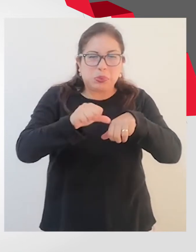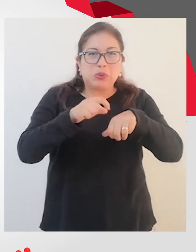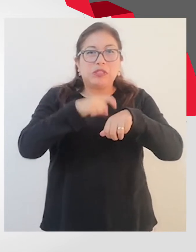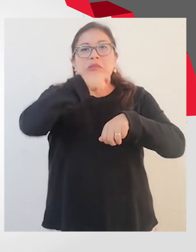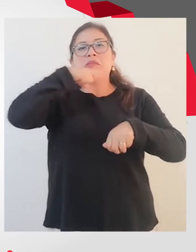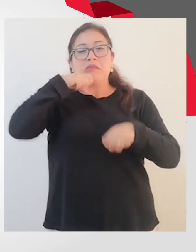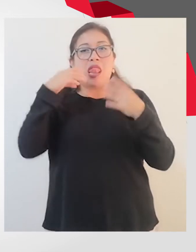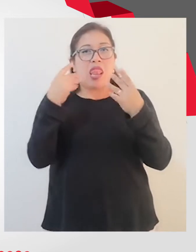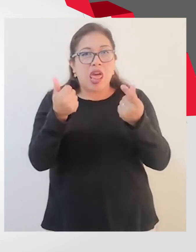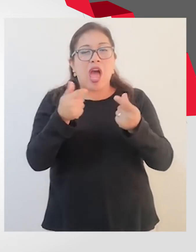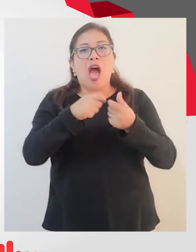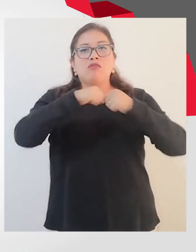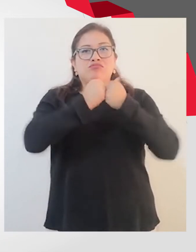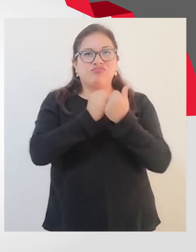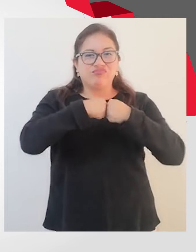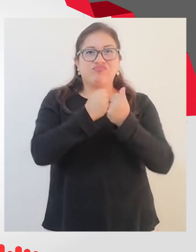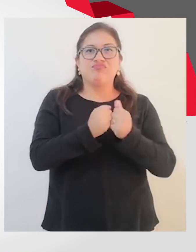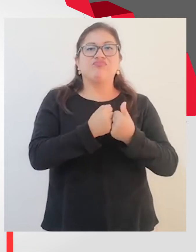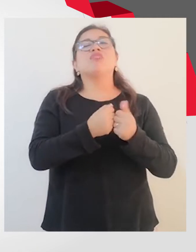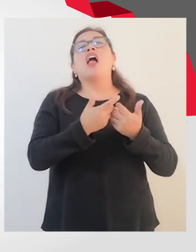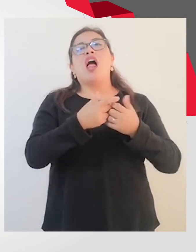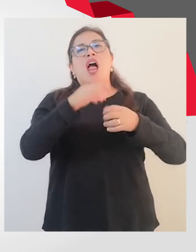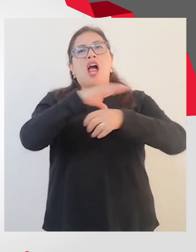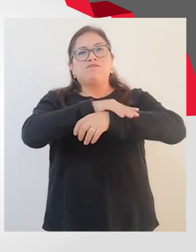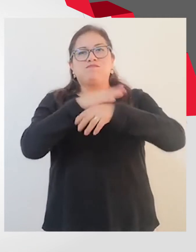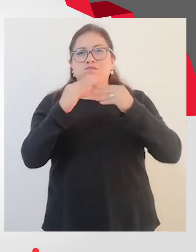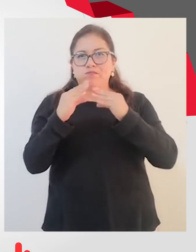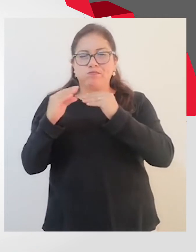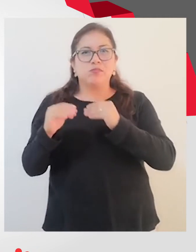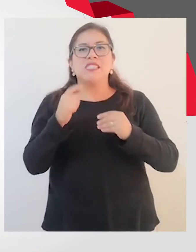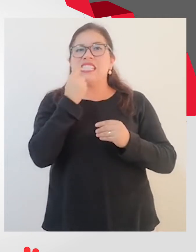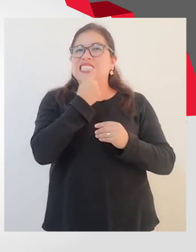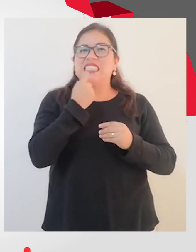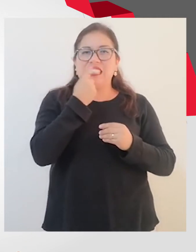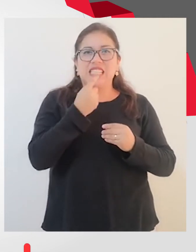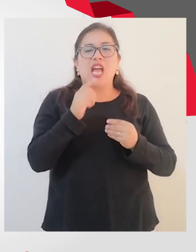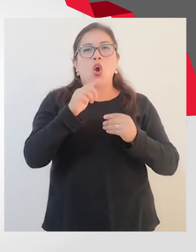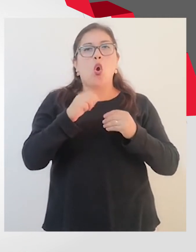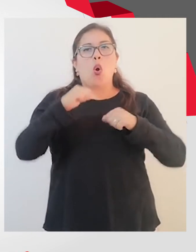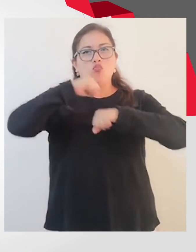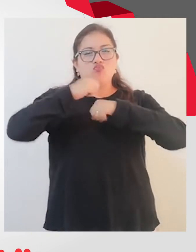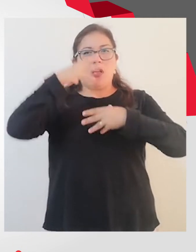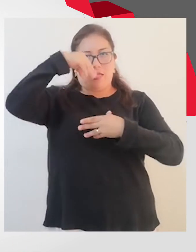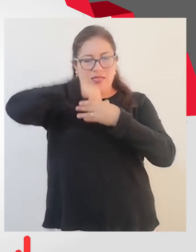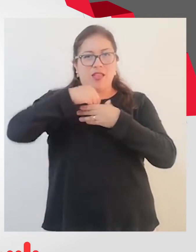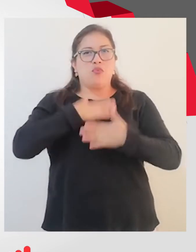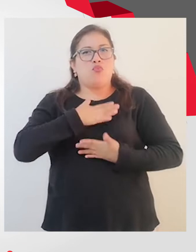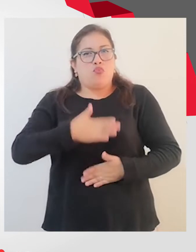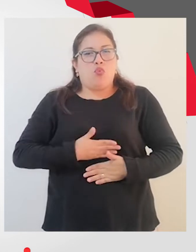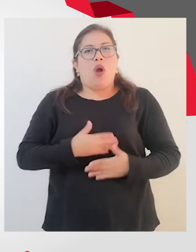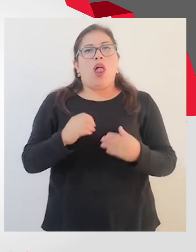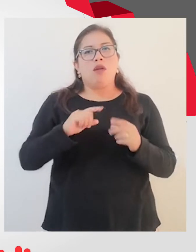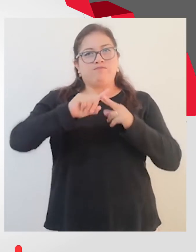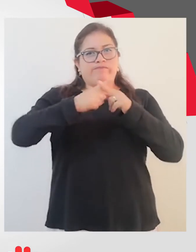para reparar y mantener el cartílago, los huesos y los dientes, ayudar a la absorción del hierro, formar una proteína